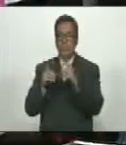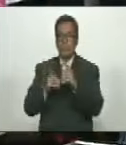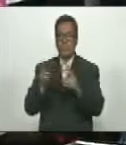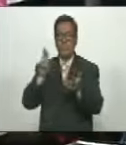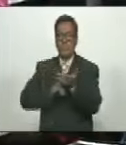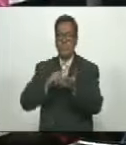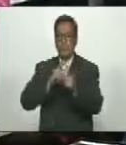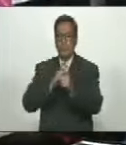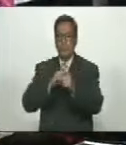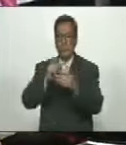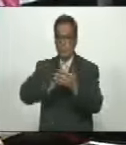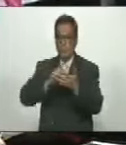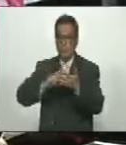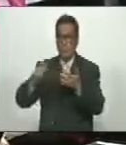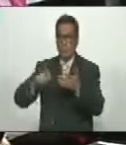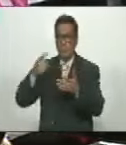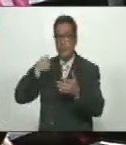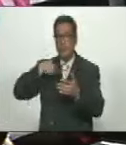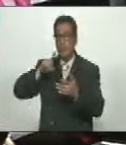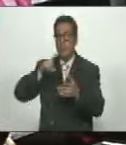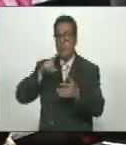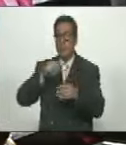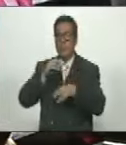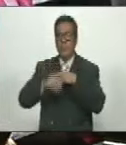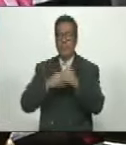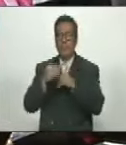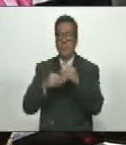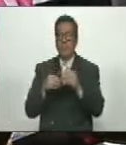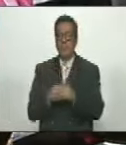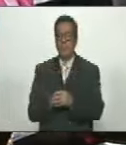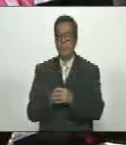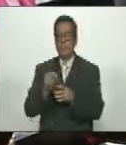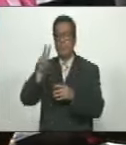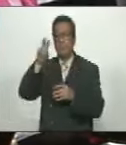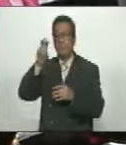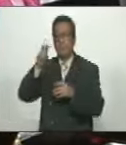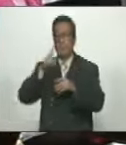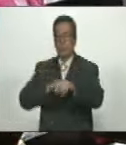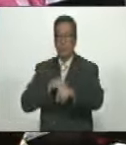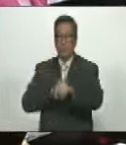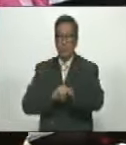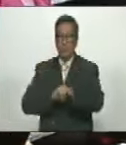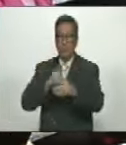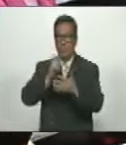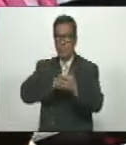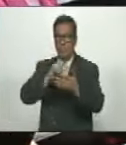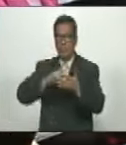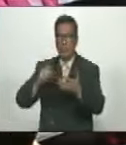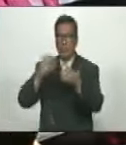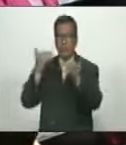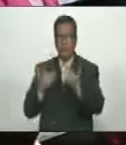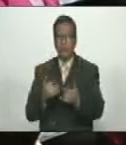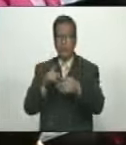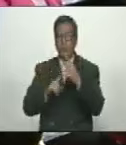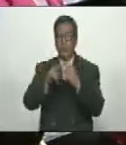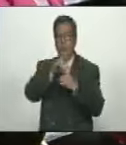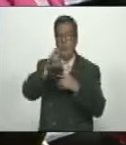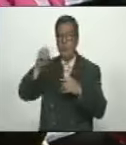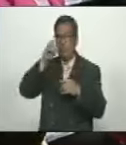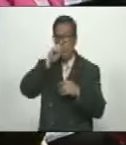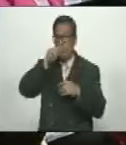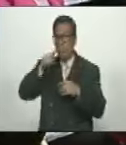renovación de lo que tiene que ver con un nuevo tiempo de contratación porque ya los 20 años